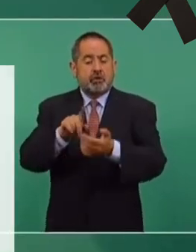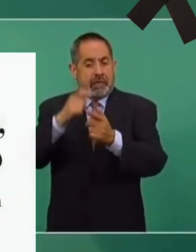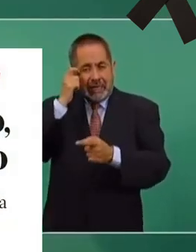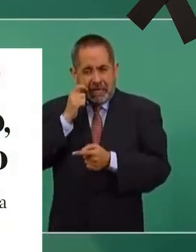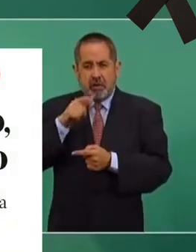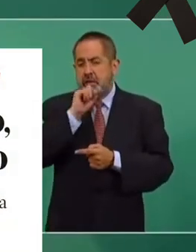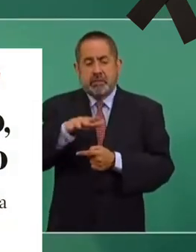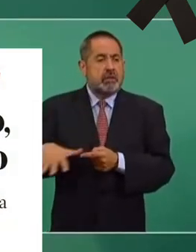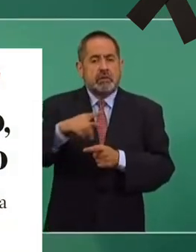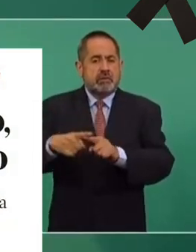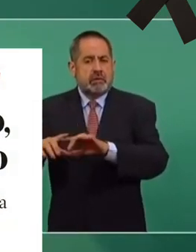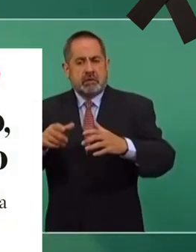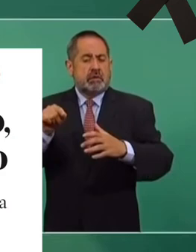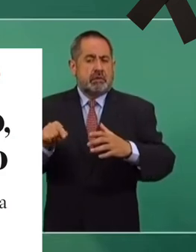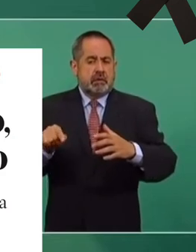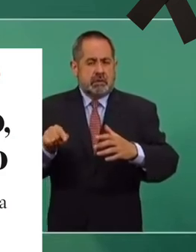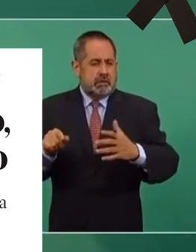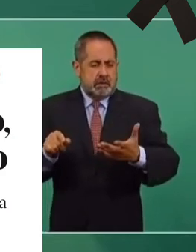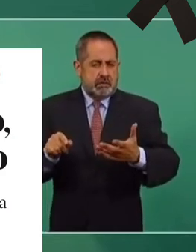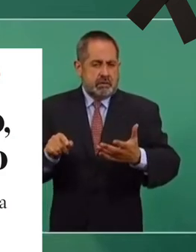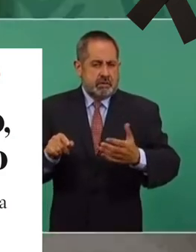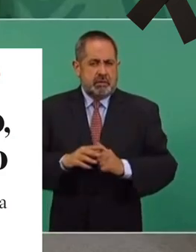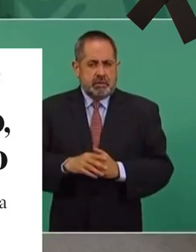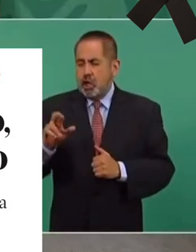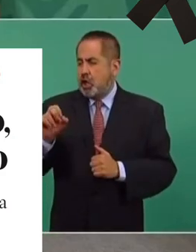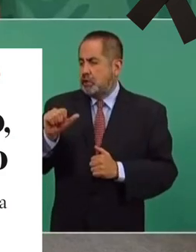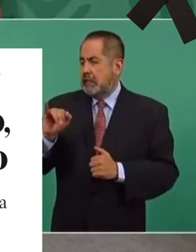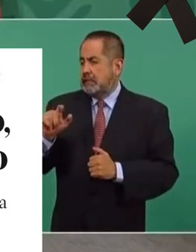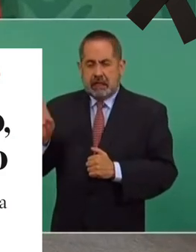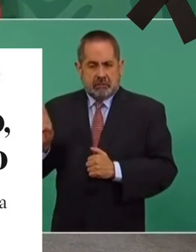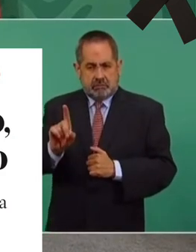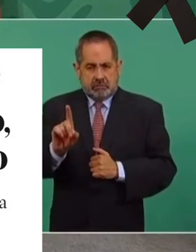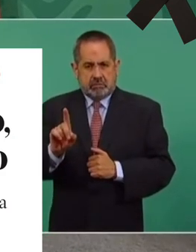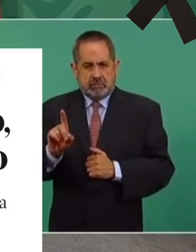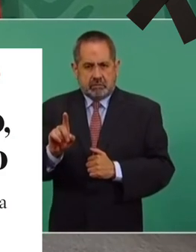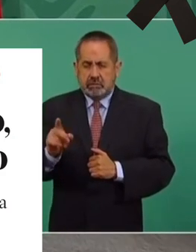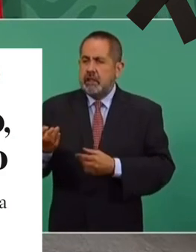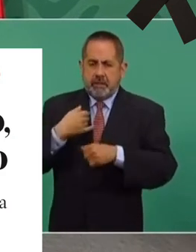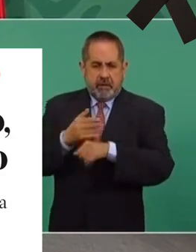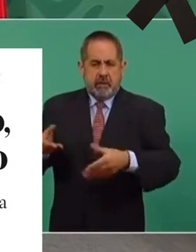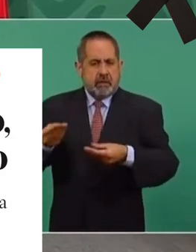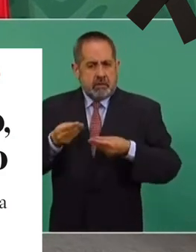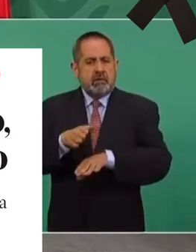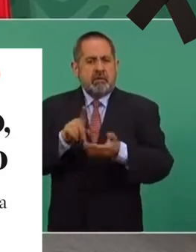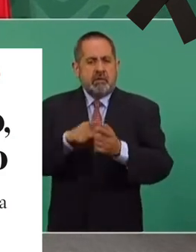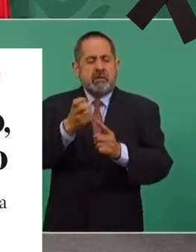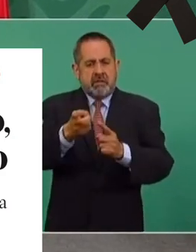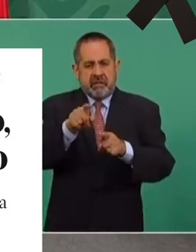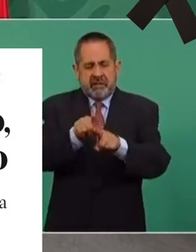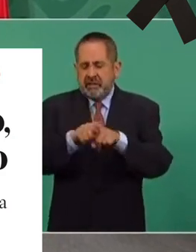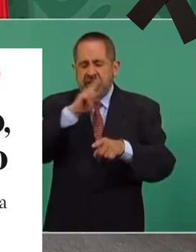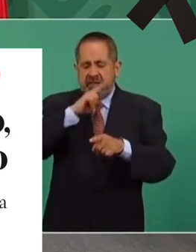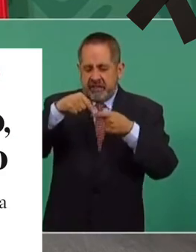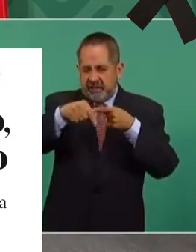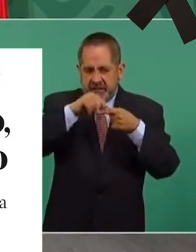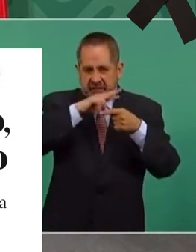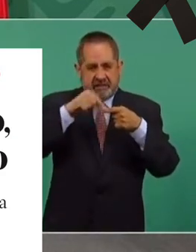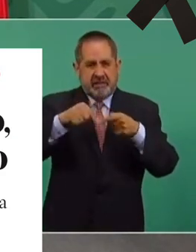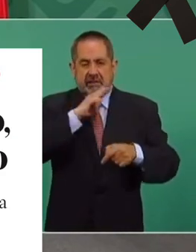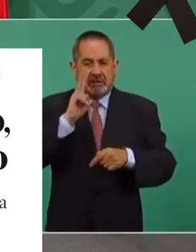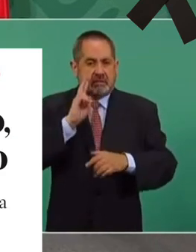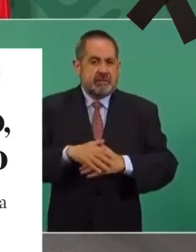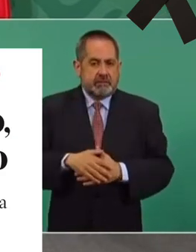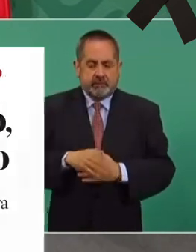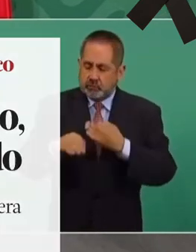caso de Guerrero y en todos los casos. Vamos a que Rosa Isela nos dé un informe de esto lo más pronto posible